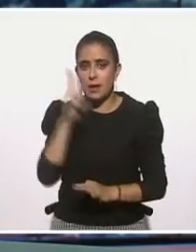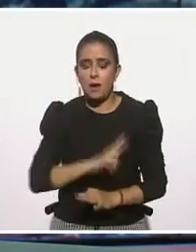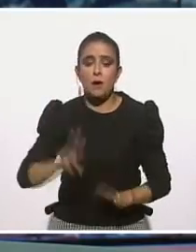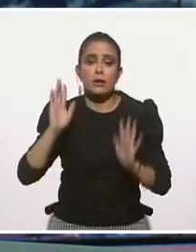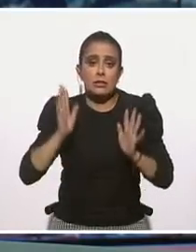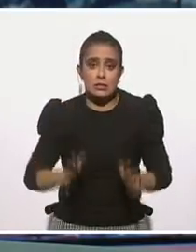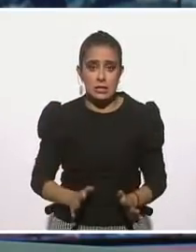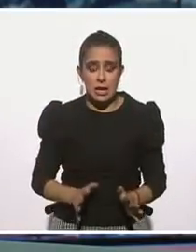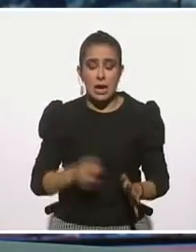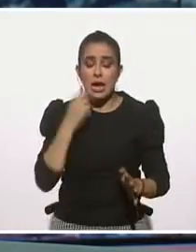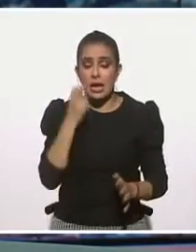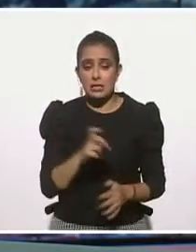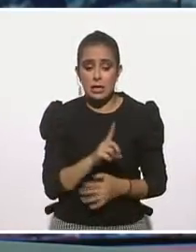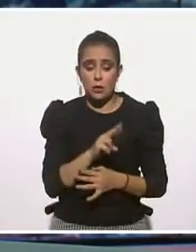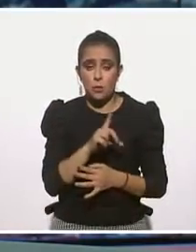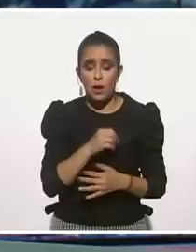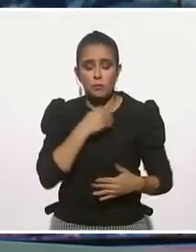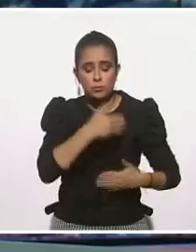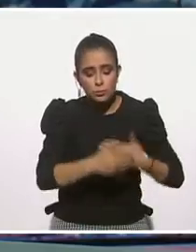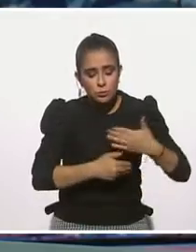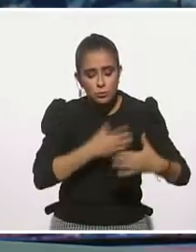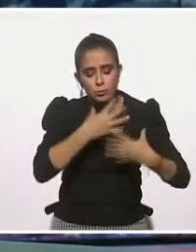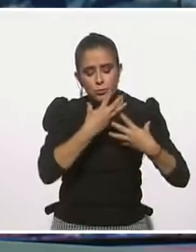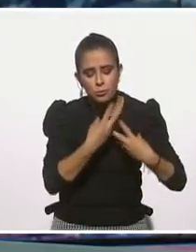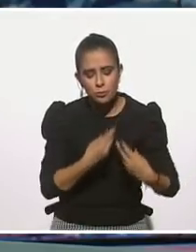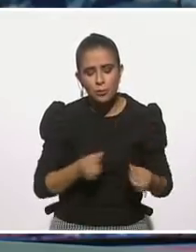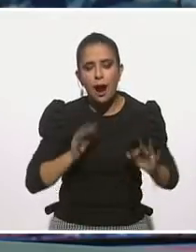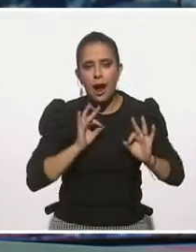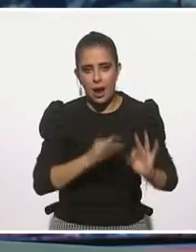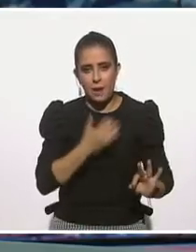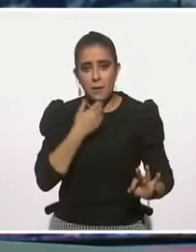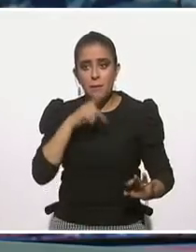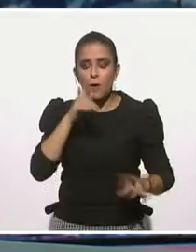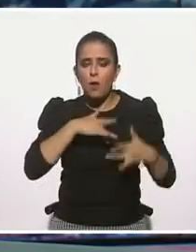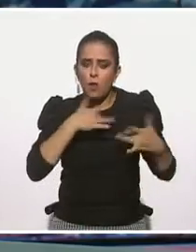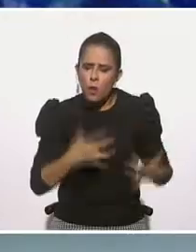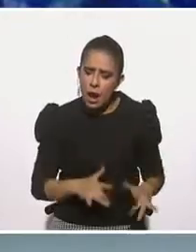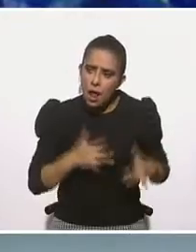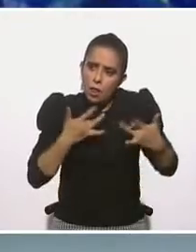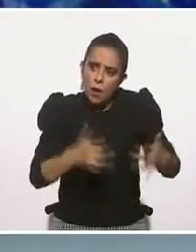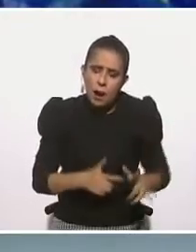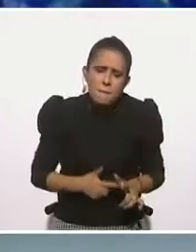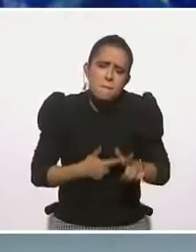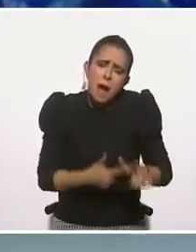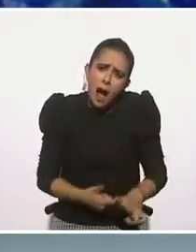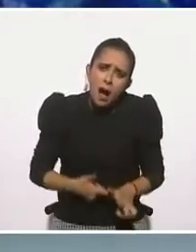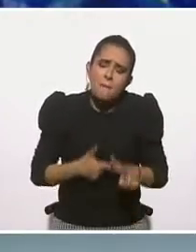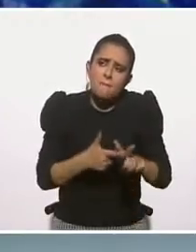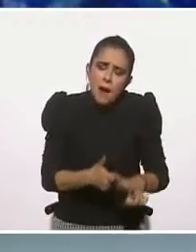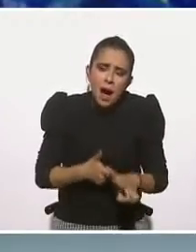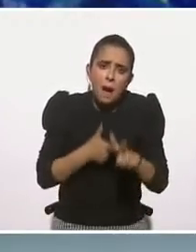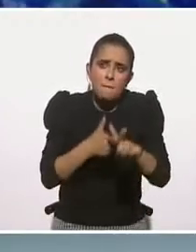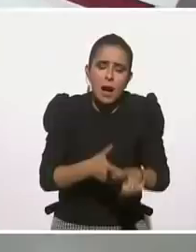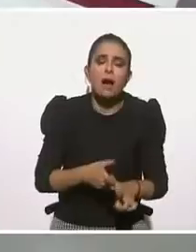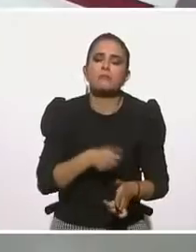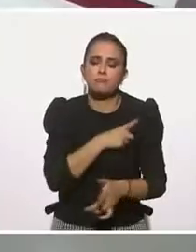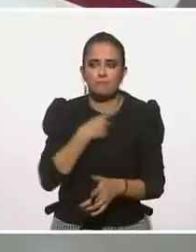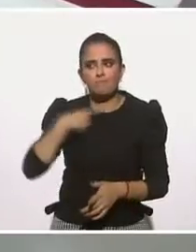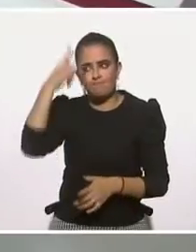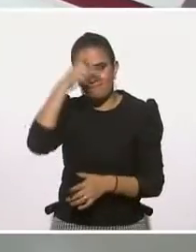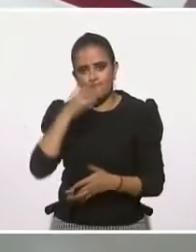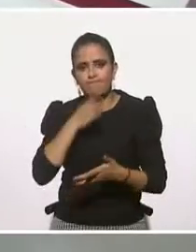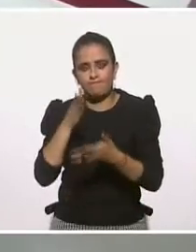El duelo es un proceso y se tiene que atravesar. Muy bien, pues vamos a ver qué es lo que nos escriben. También Bartolomeo